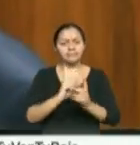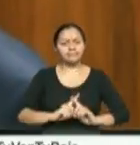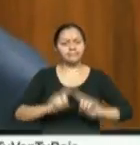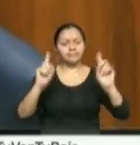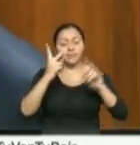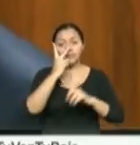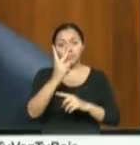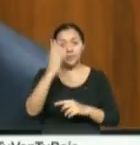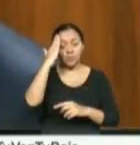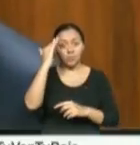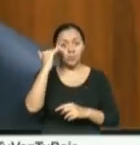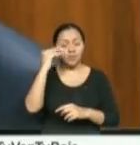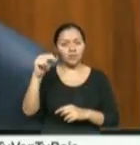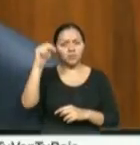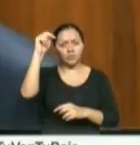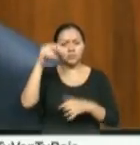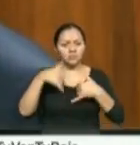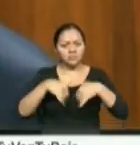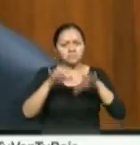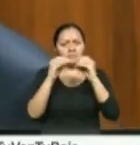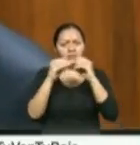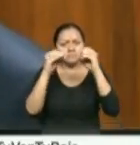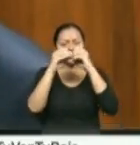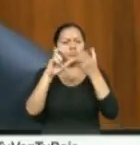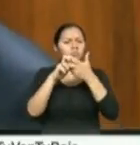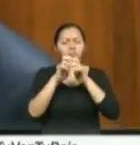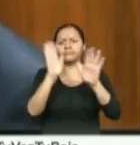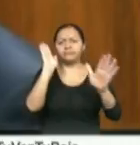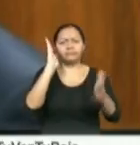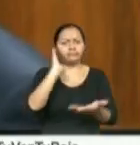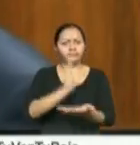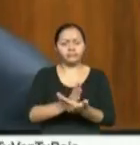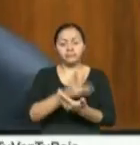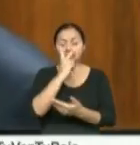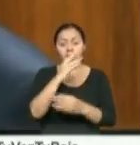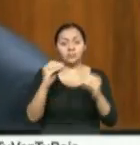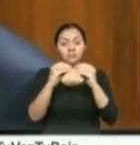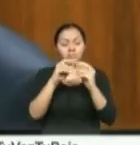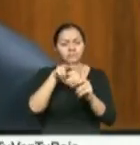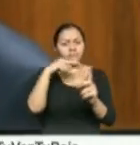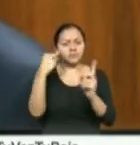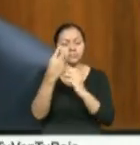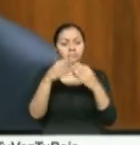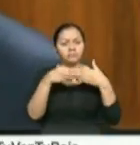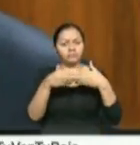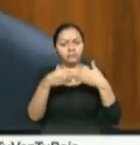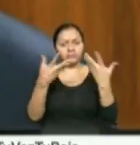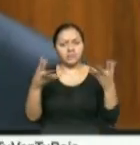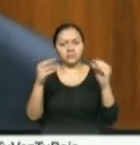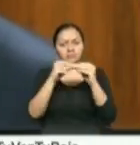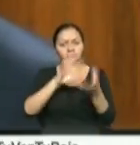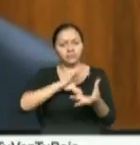asegurarnos de que Corea del Norte no siga adelante con esto. Esa es la clase de visuación que debemos adoptar.